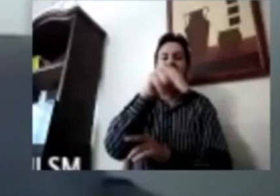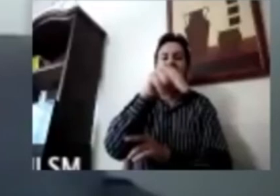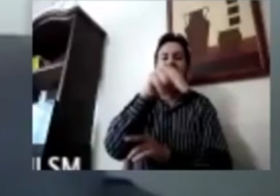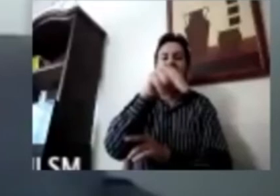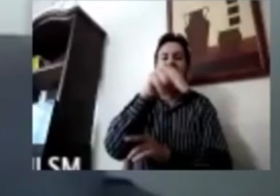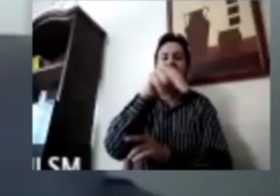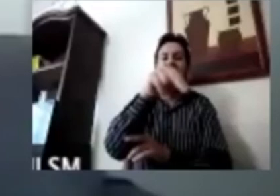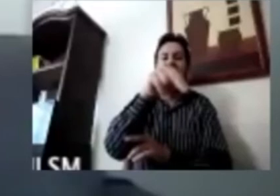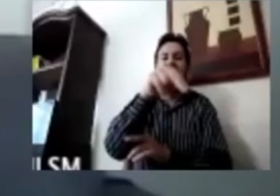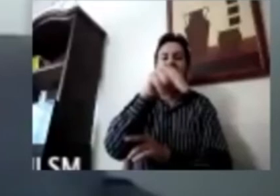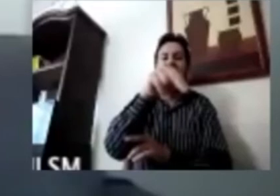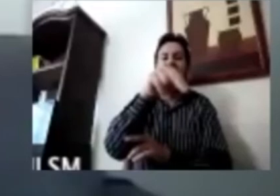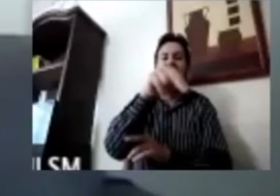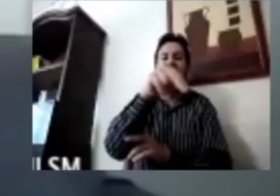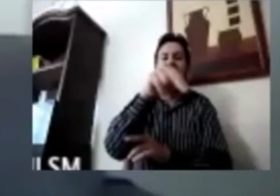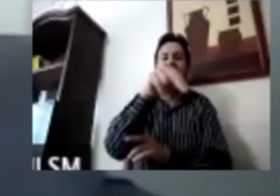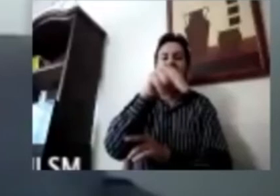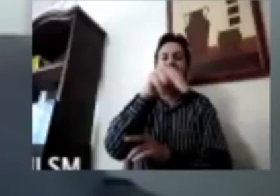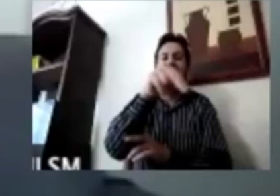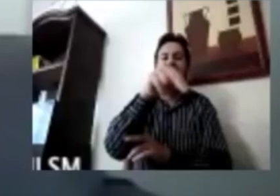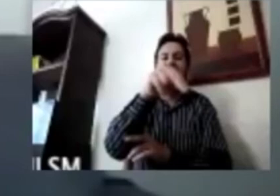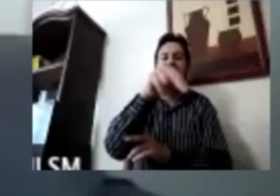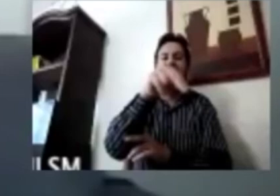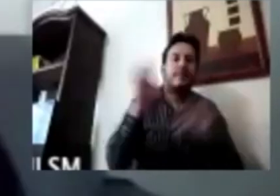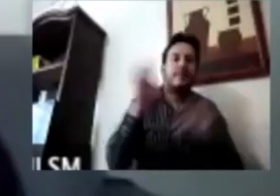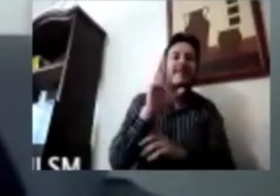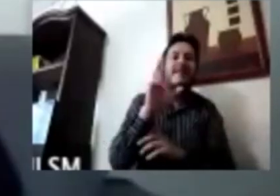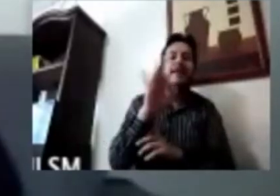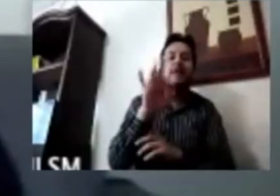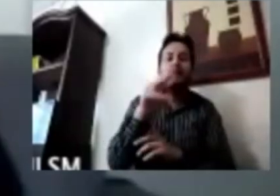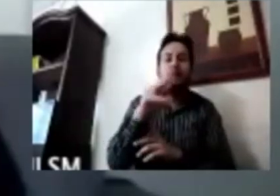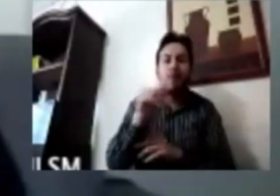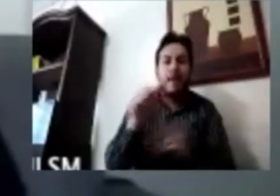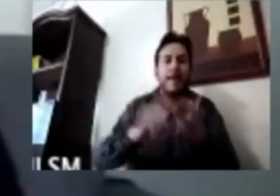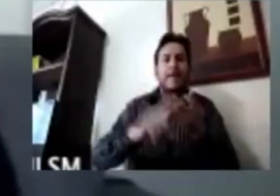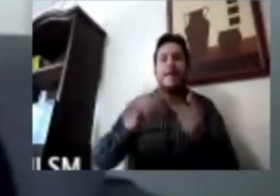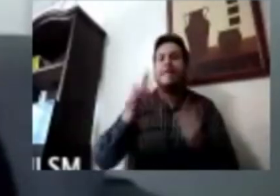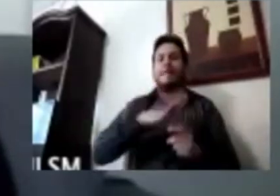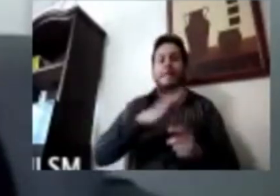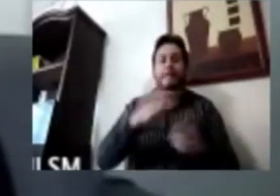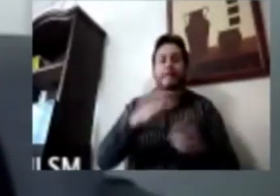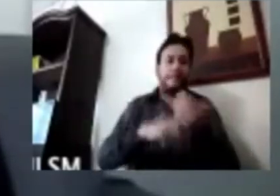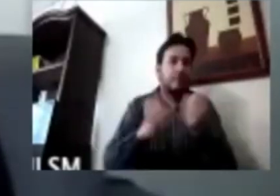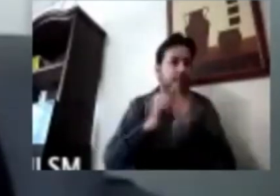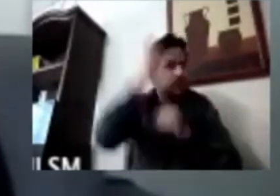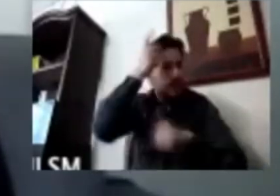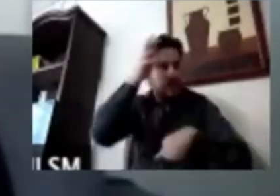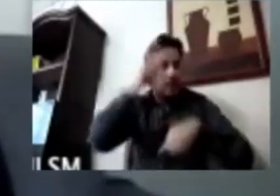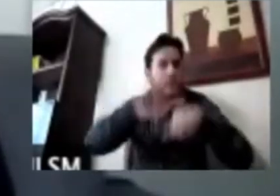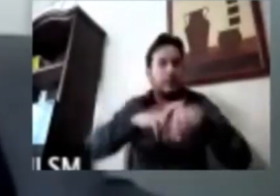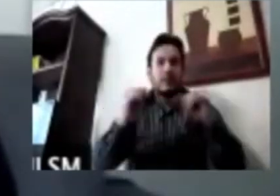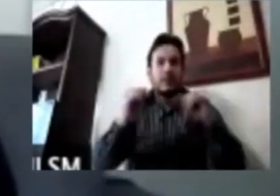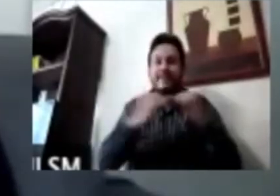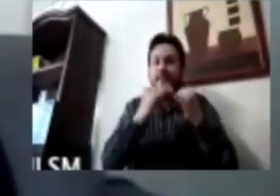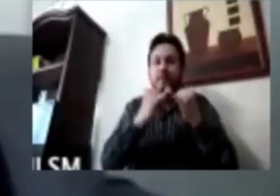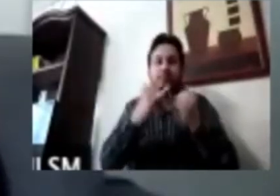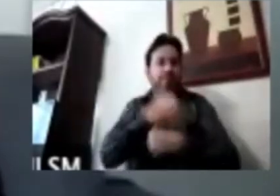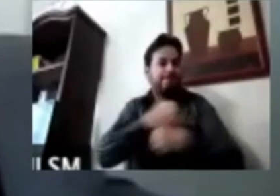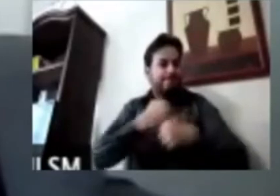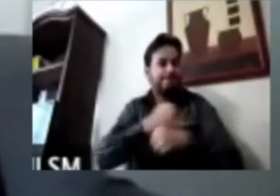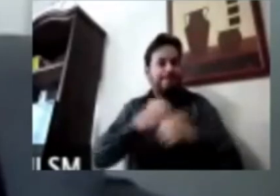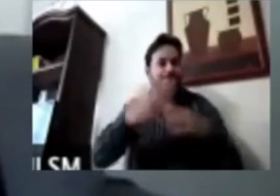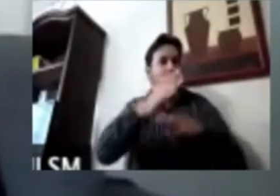encuestadora del periódico Reforma, está Graciela Teruel con nosotros, quien es la directora del Instituto de Investigaciones sobre Desarrollo